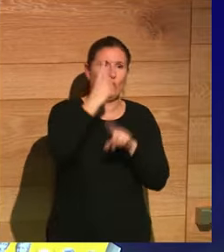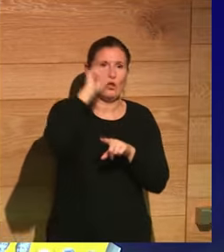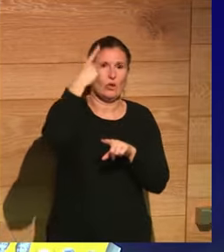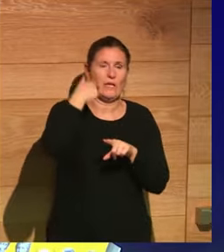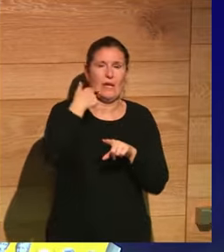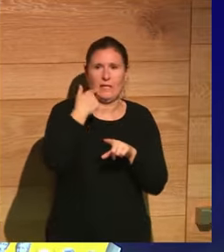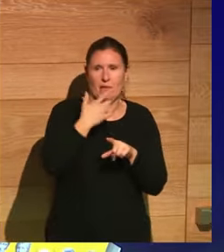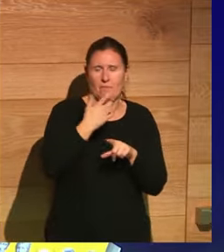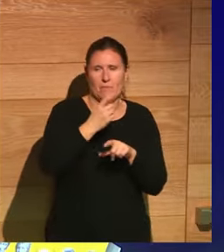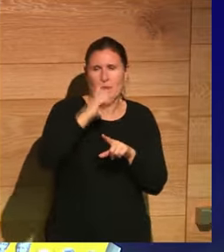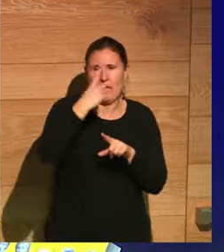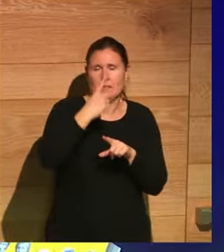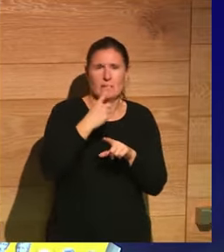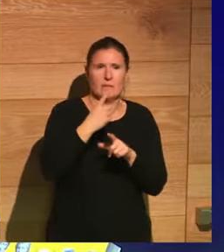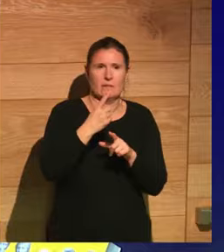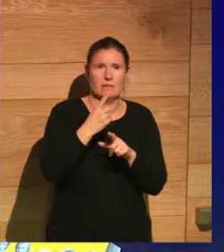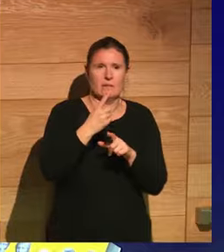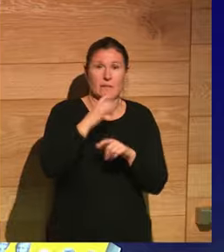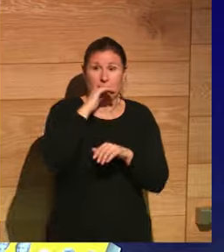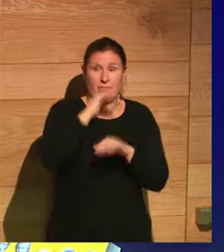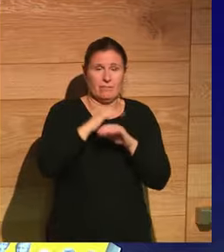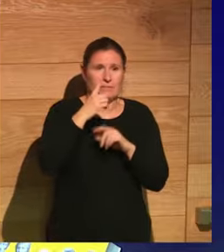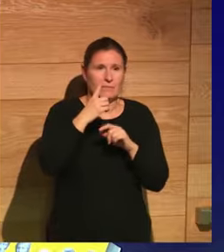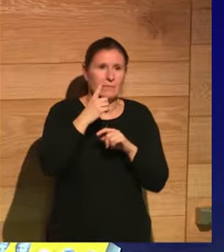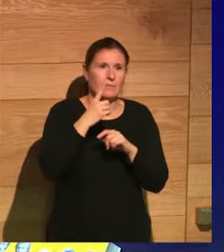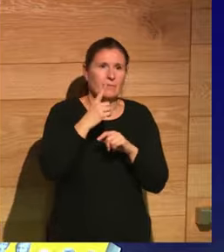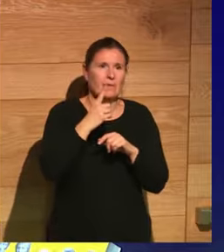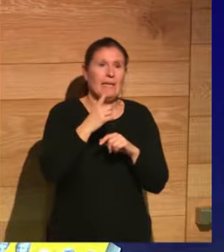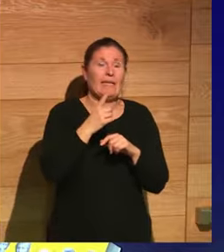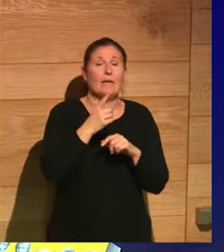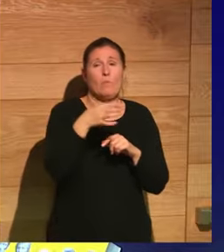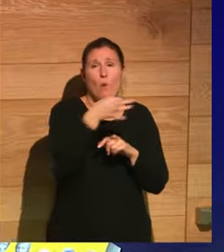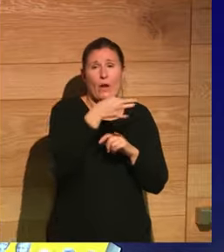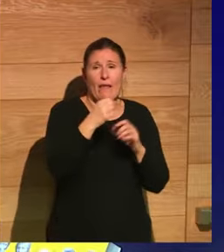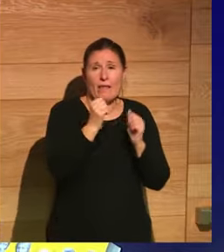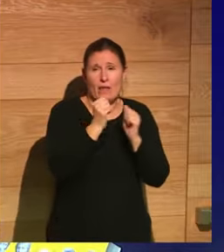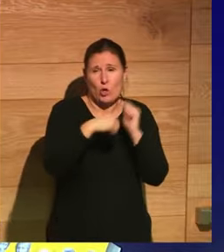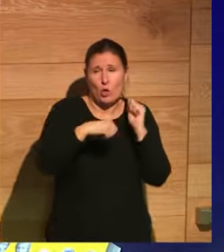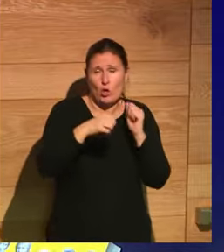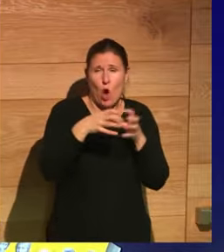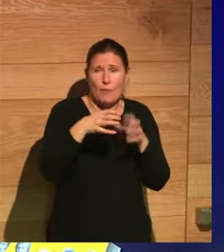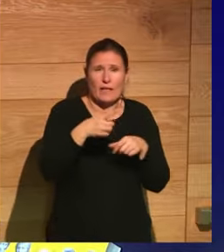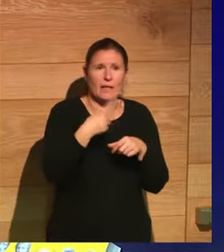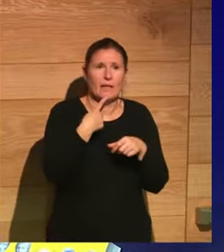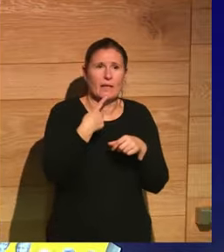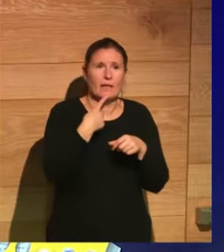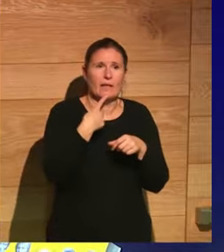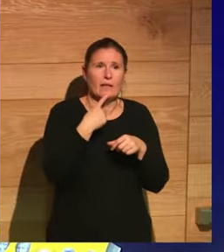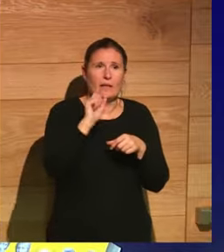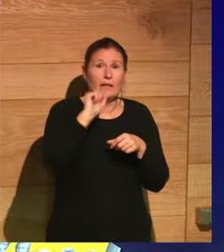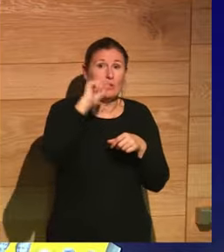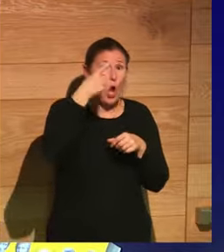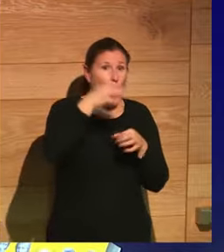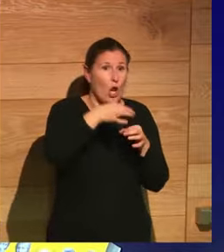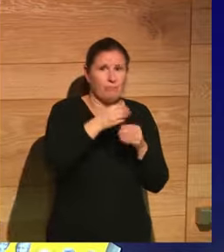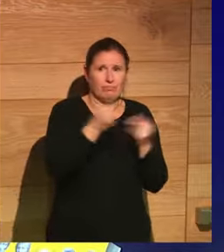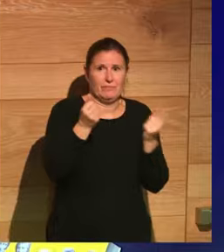su dios talismán, y en la moneda de cobre, que es la que usa la gente corriente, la del mercado, Sol desaparece muy